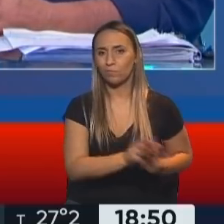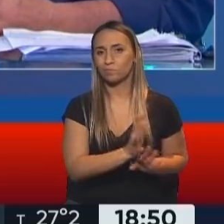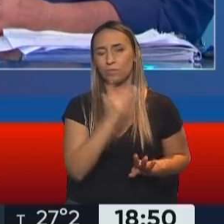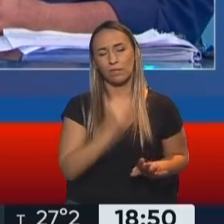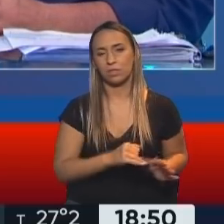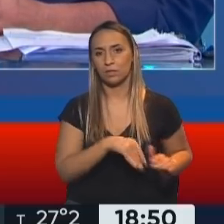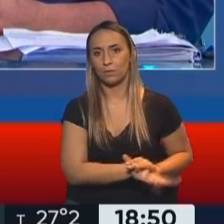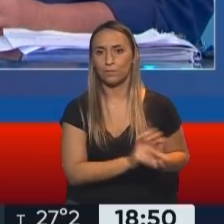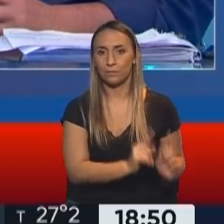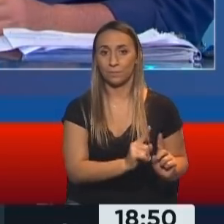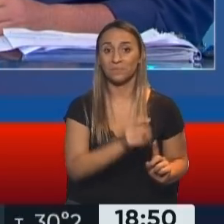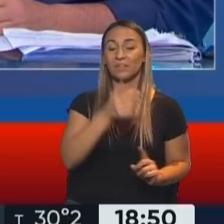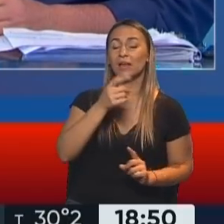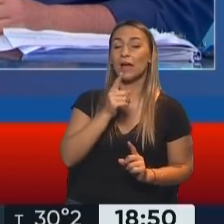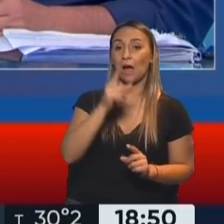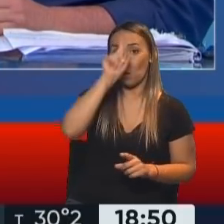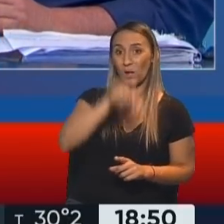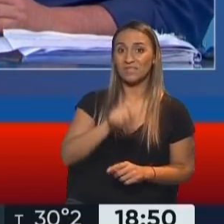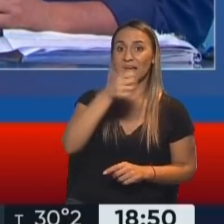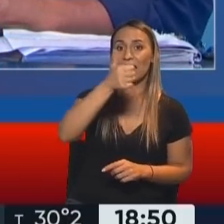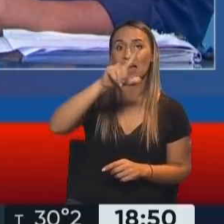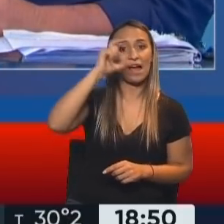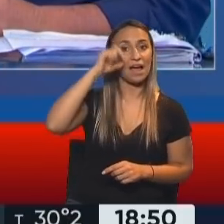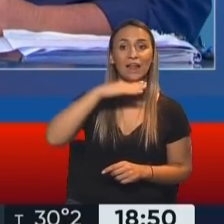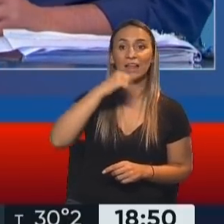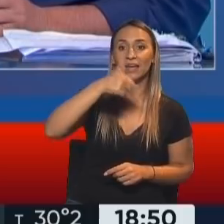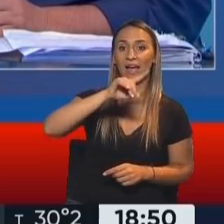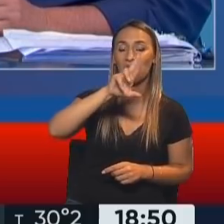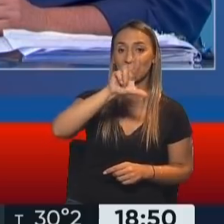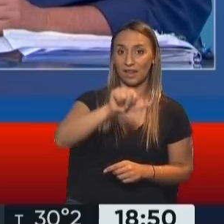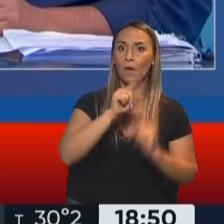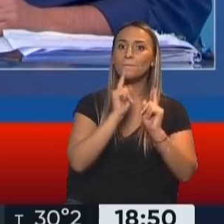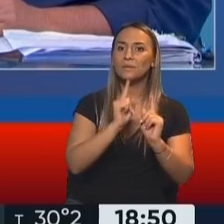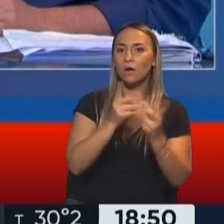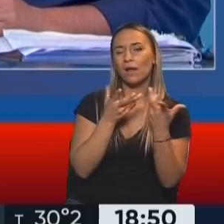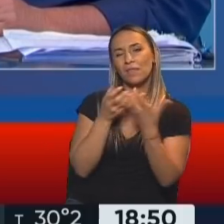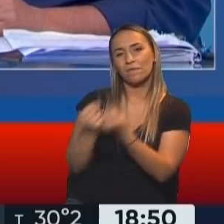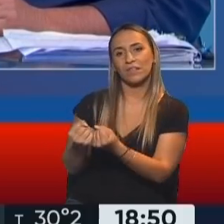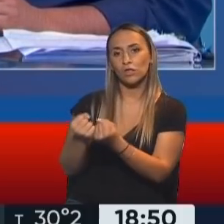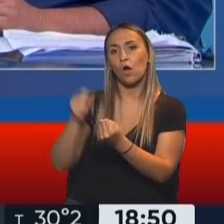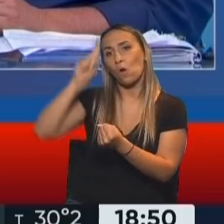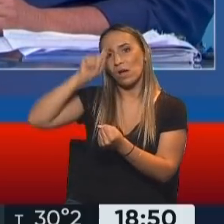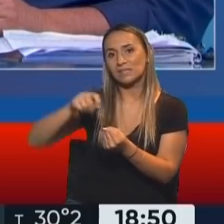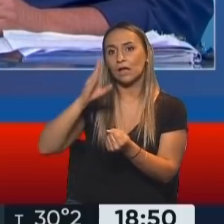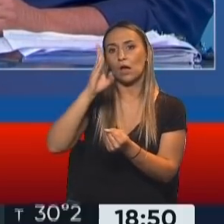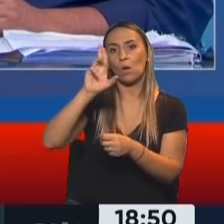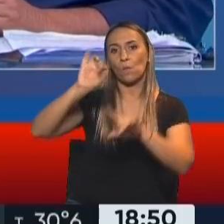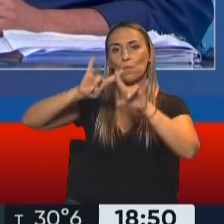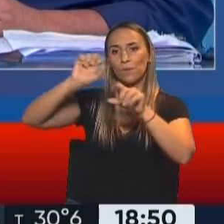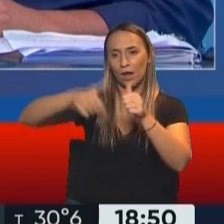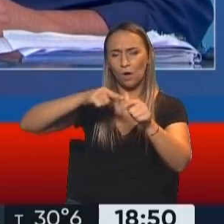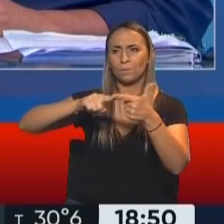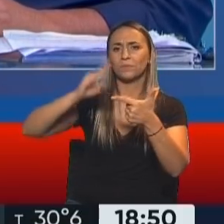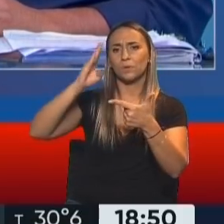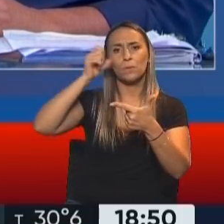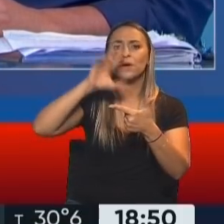Alejandra Biotti. Es la misma jueza, la misma jueza que defendió a los jueces Broglie y Bertucci. Es la misma que falló contra